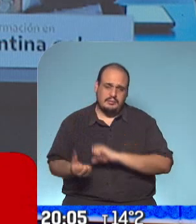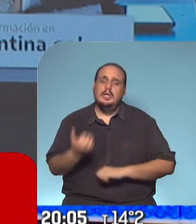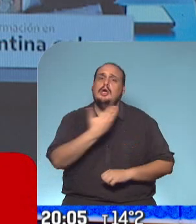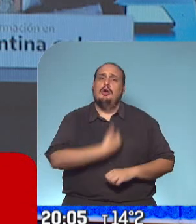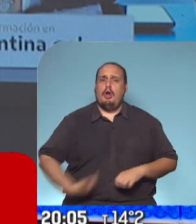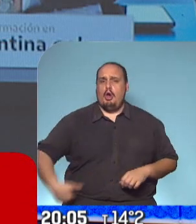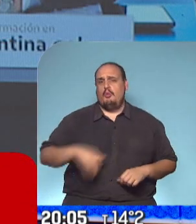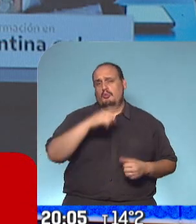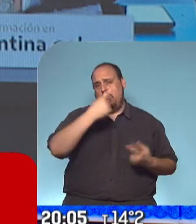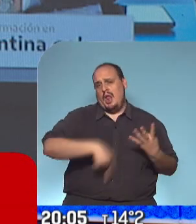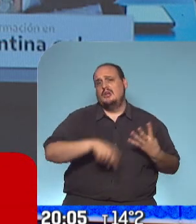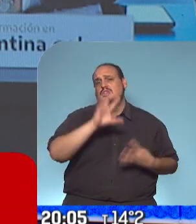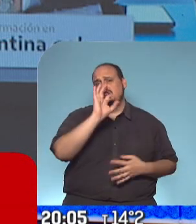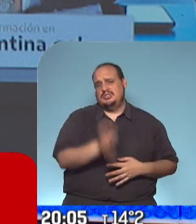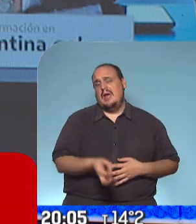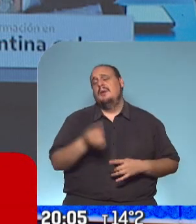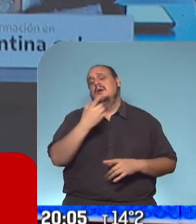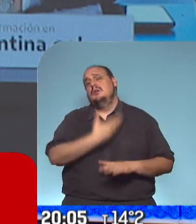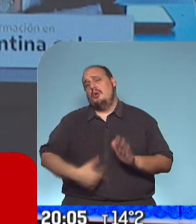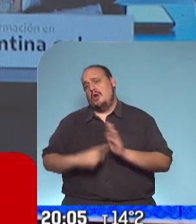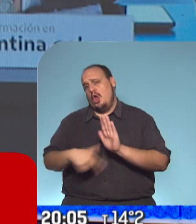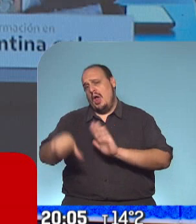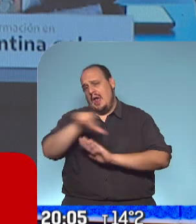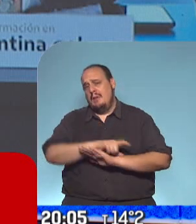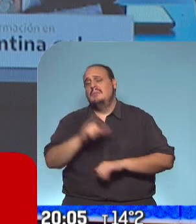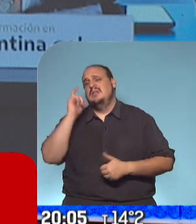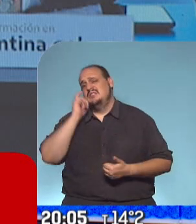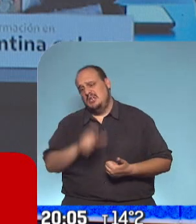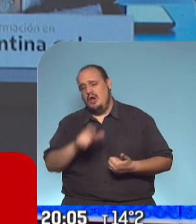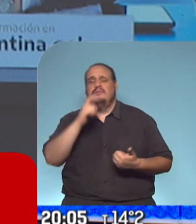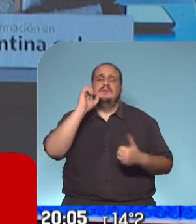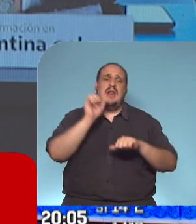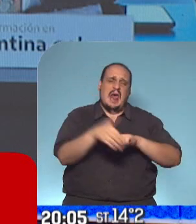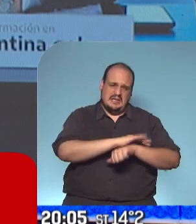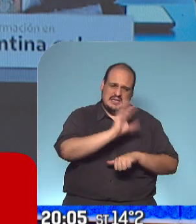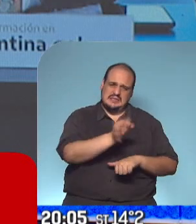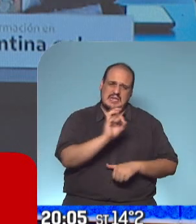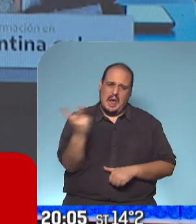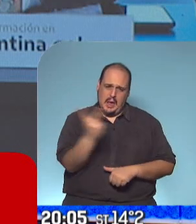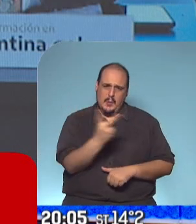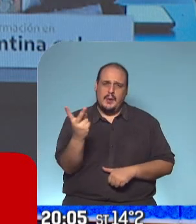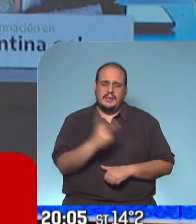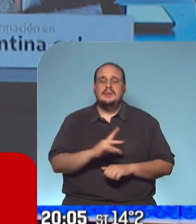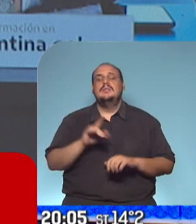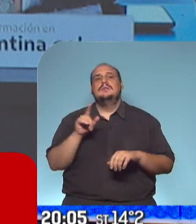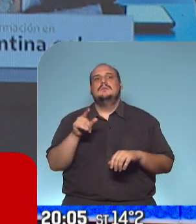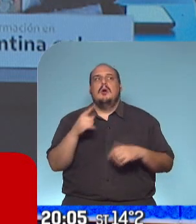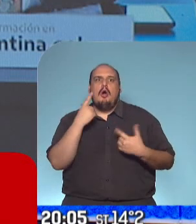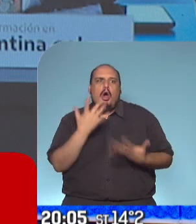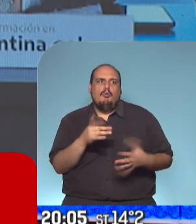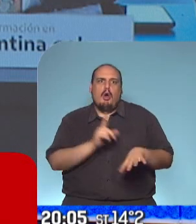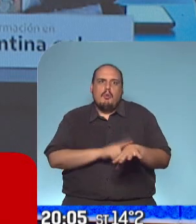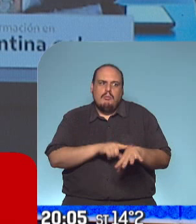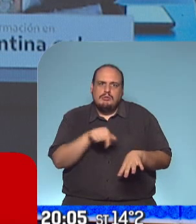el gobierno que compone el AMBA, lo sabe Kicillof, lo sabe Larreta. Así lo demostraron hoy. Es cierto que el momento tal vez